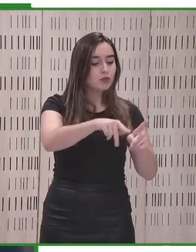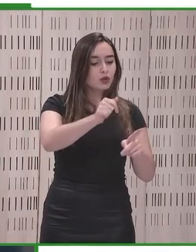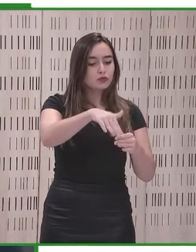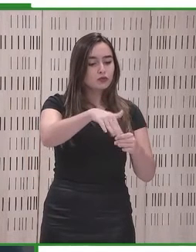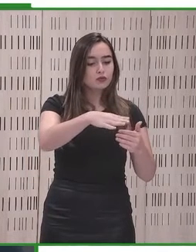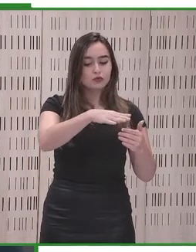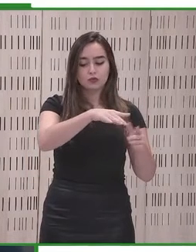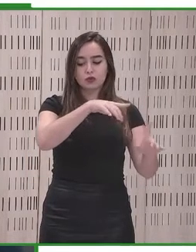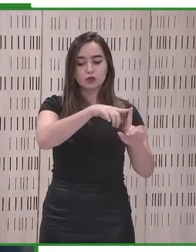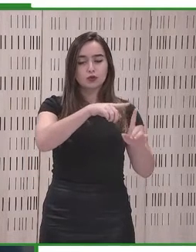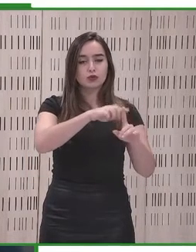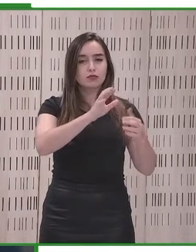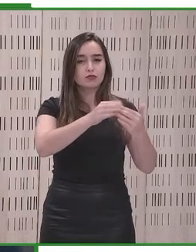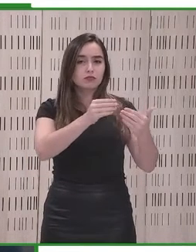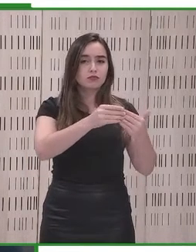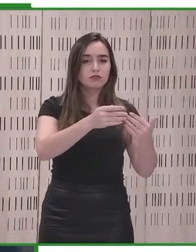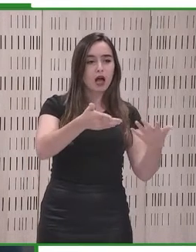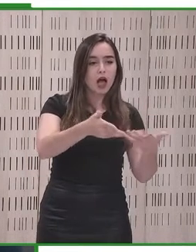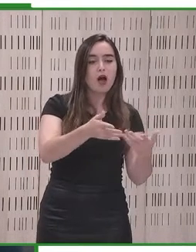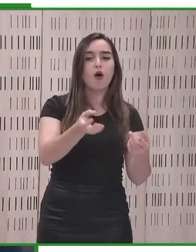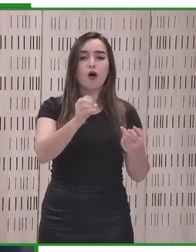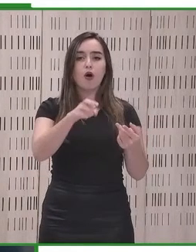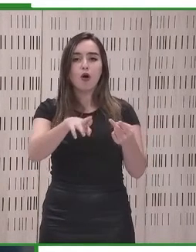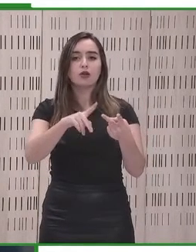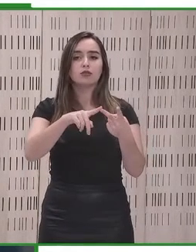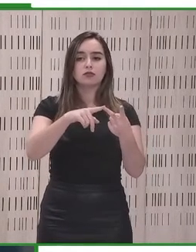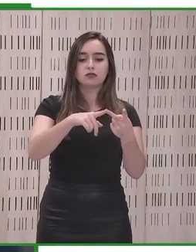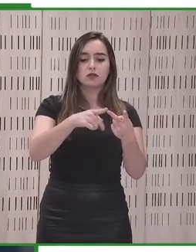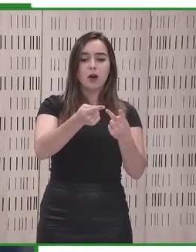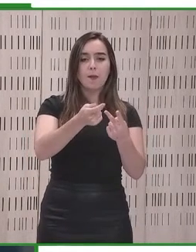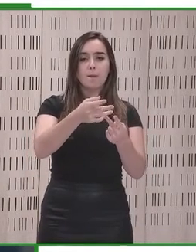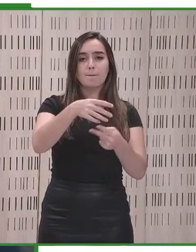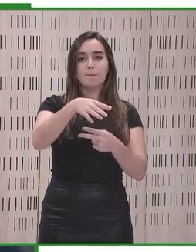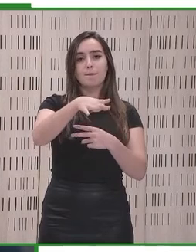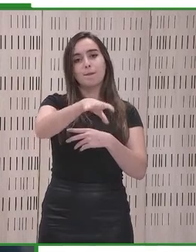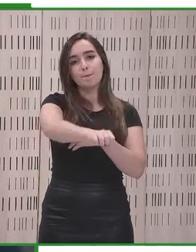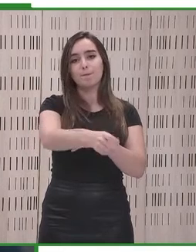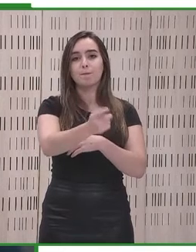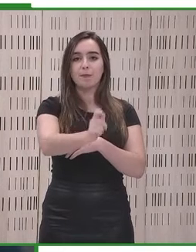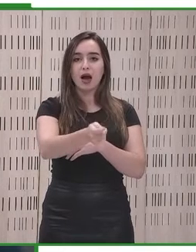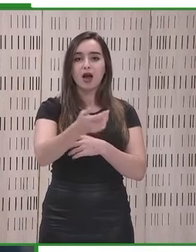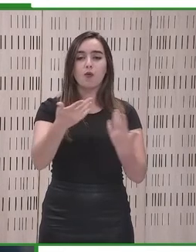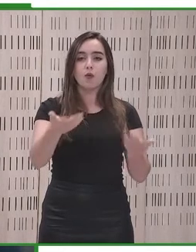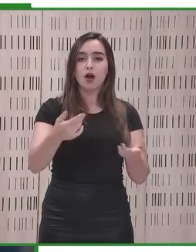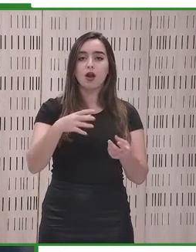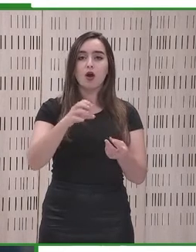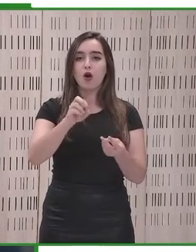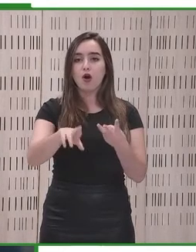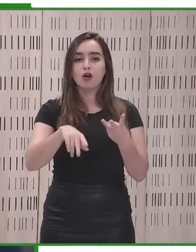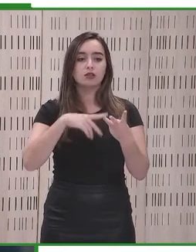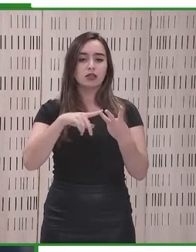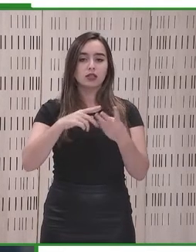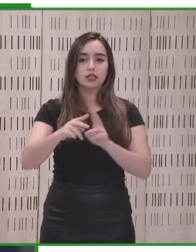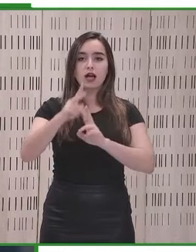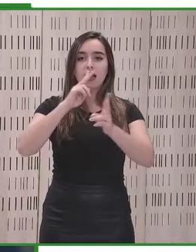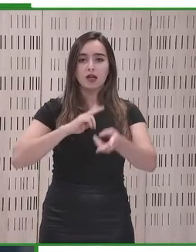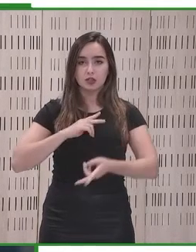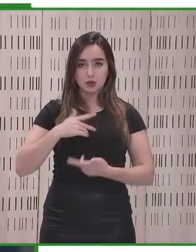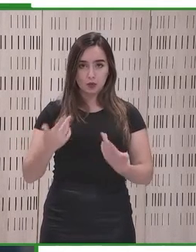cerrando el círculo desde el producto o dispositivo que utiliza la persona con discapacidad a